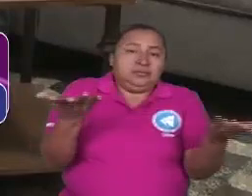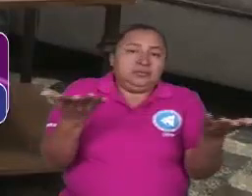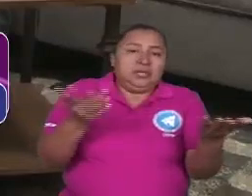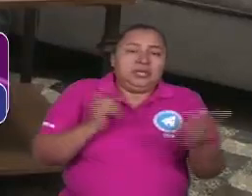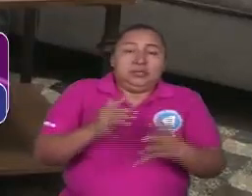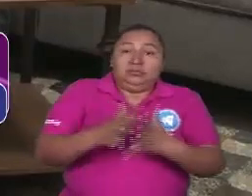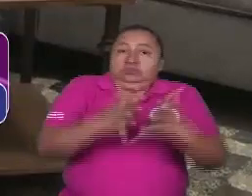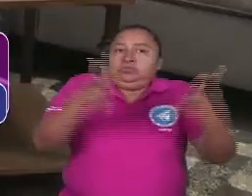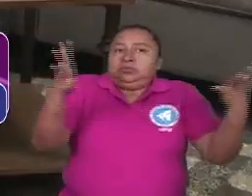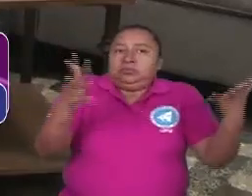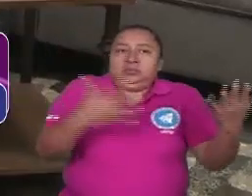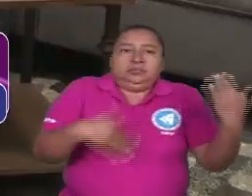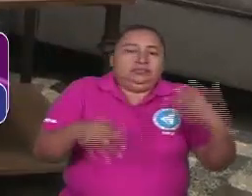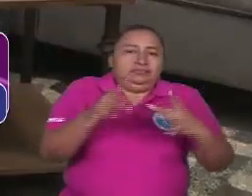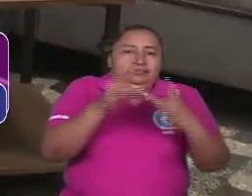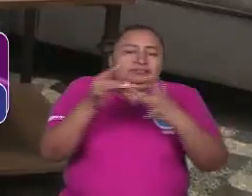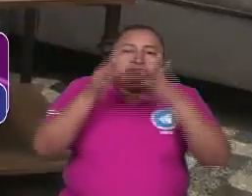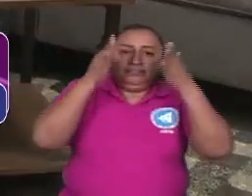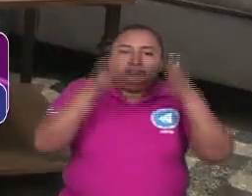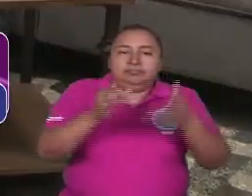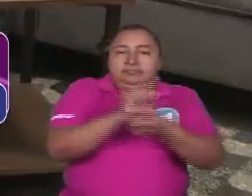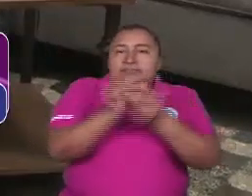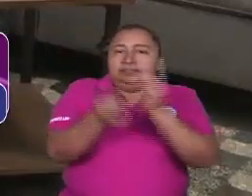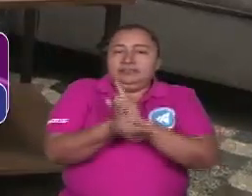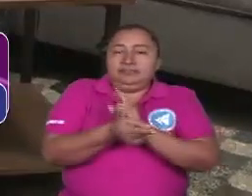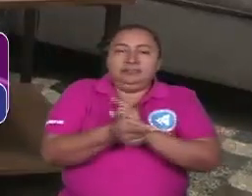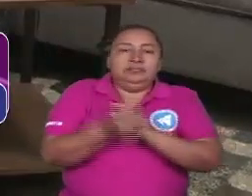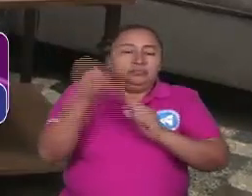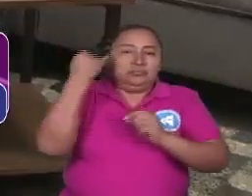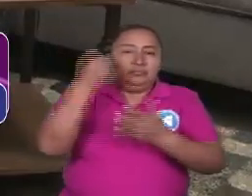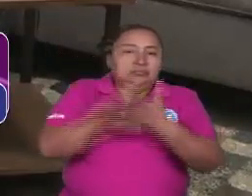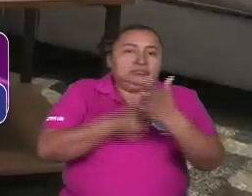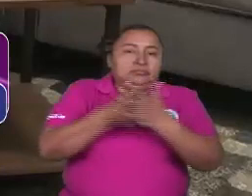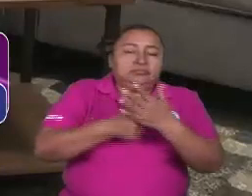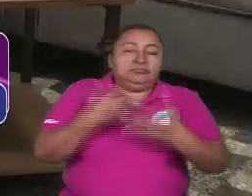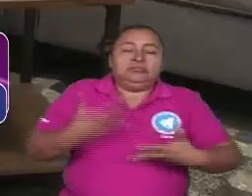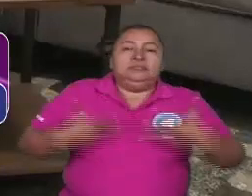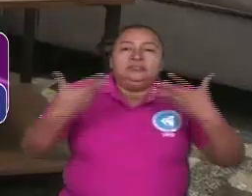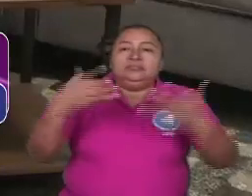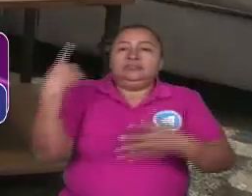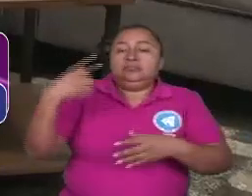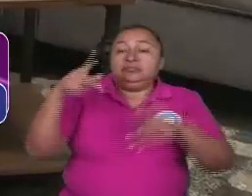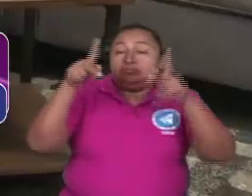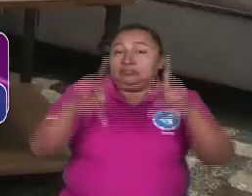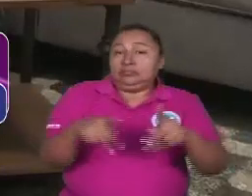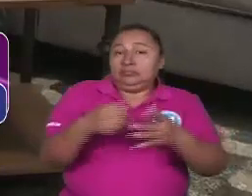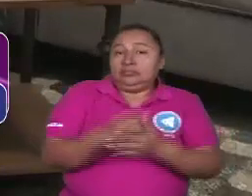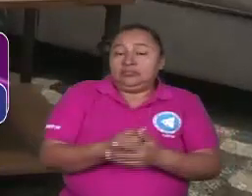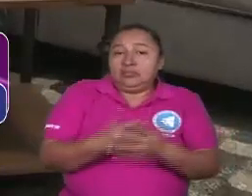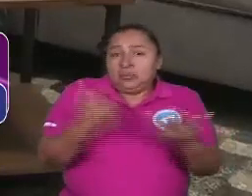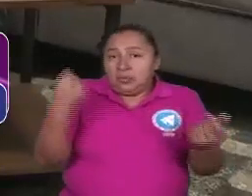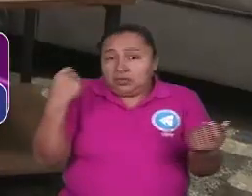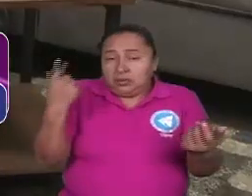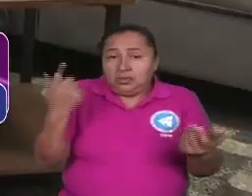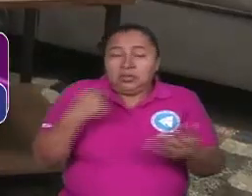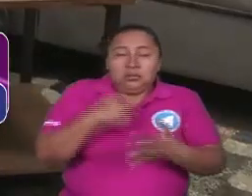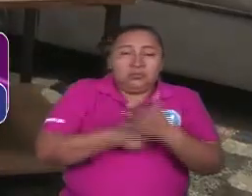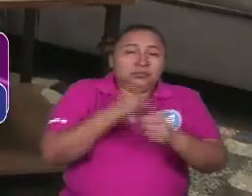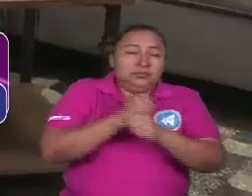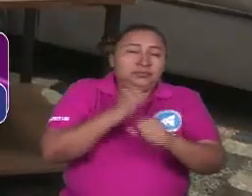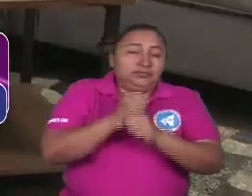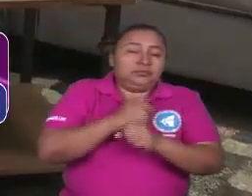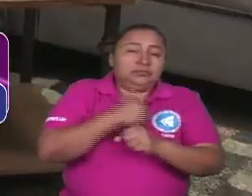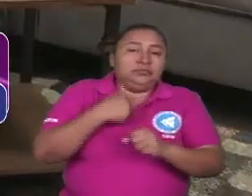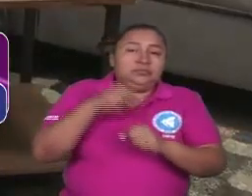la dimensión pues de las prioridades de la revolución y de los esfuerzos en restituir los derechos de la gente ¿me entiendes? los esfuerzos ahorita